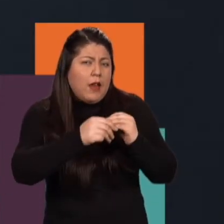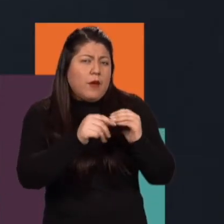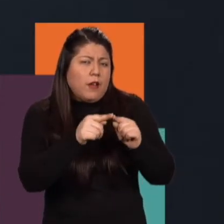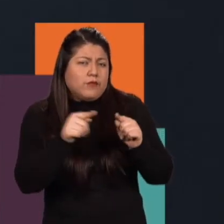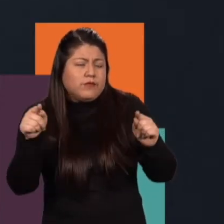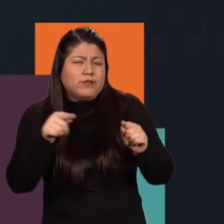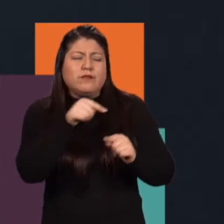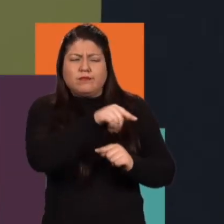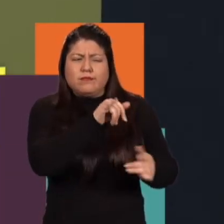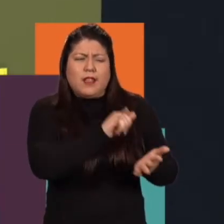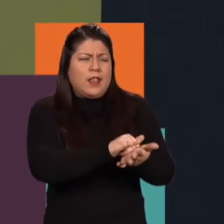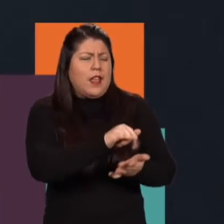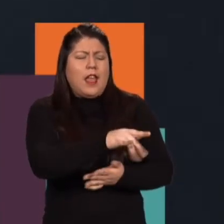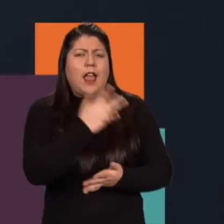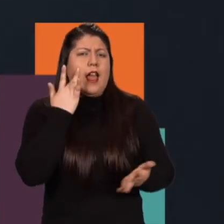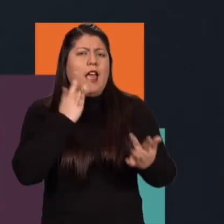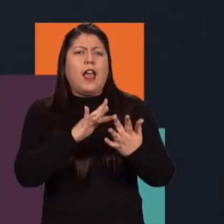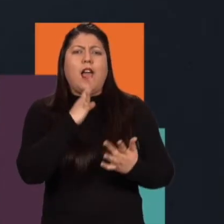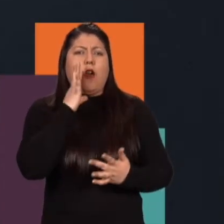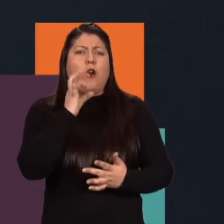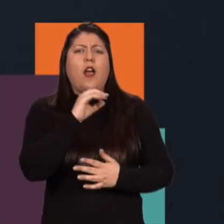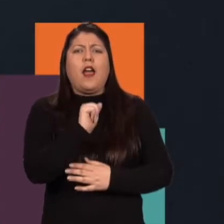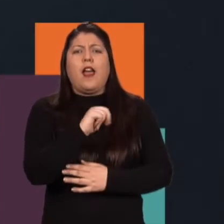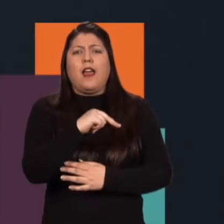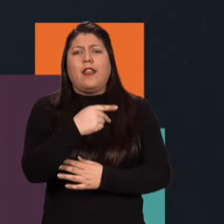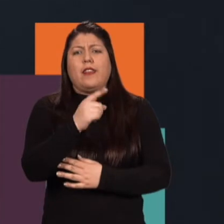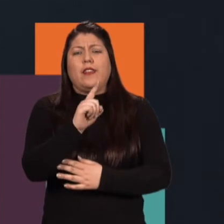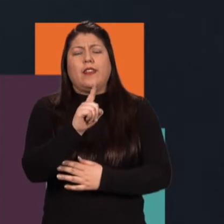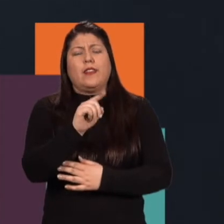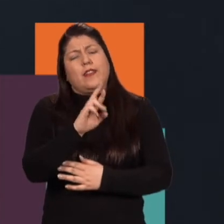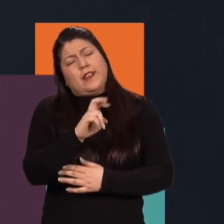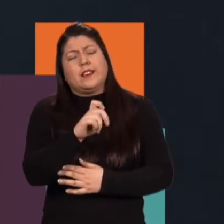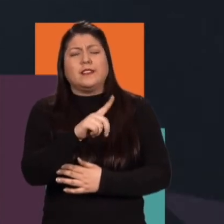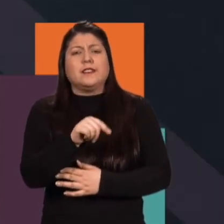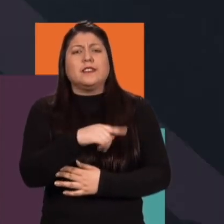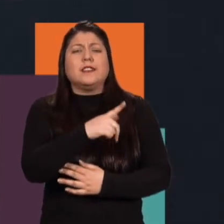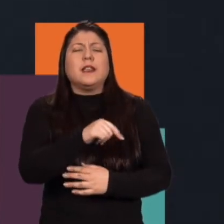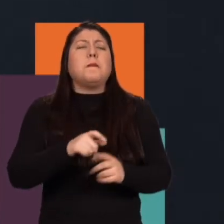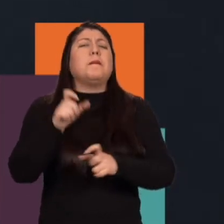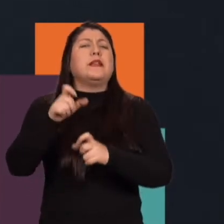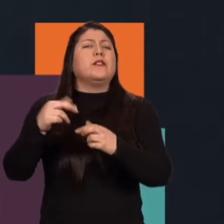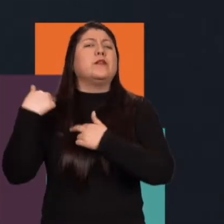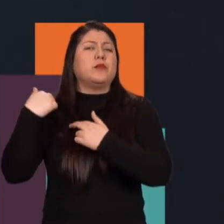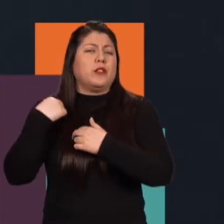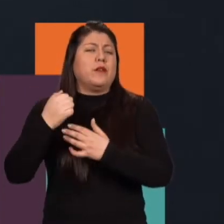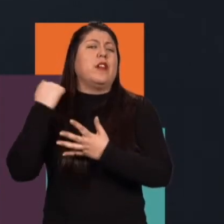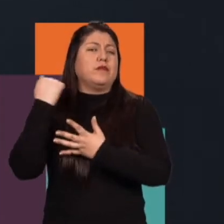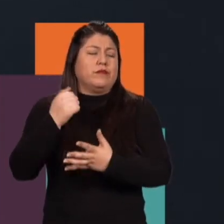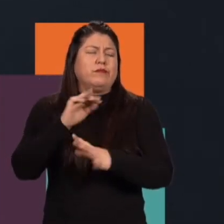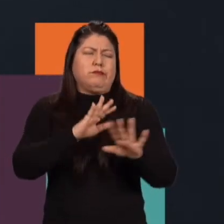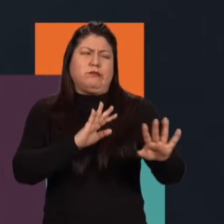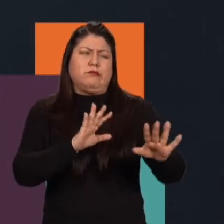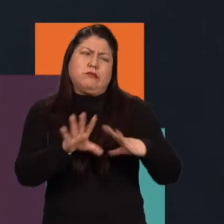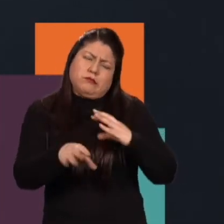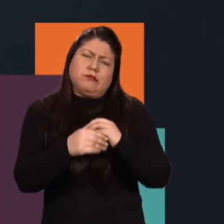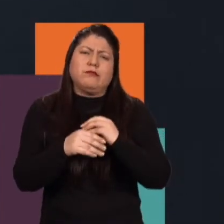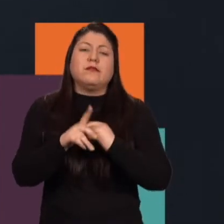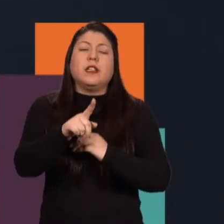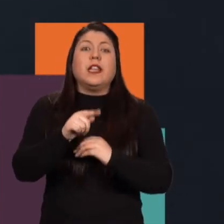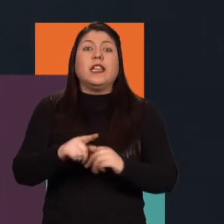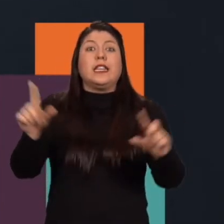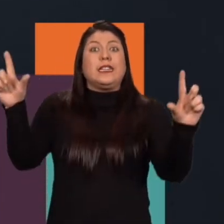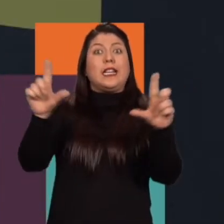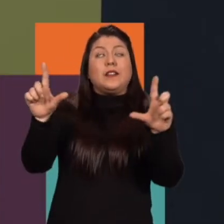un poquito esto acá porque es muy conveniente lo que está diciendo Andrés con respecto a las personas que están administrando esto. Yo creo que la televisión